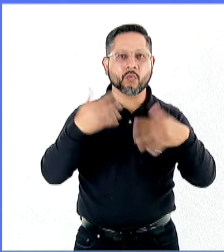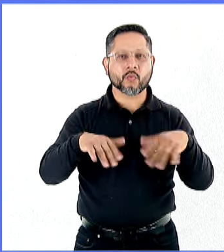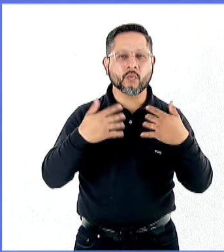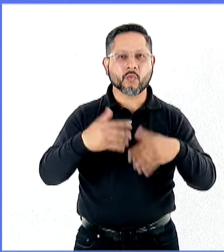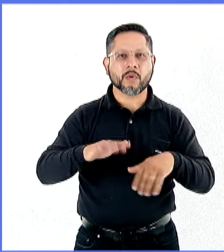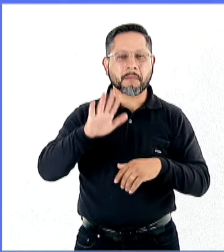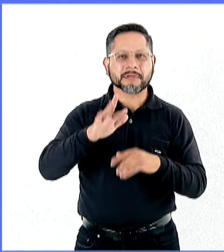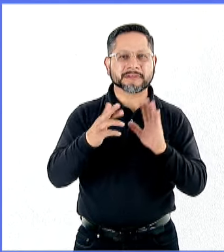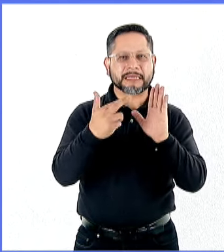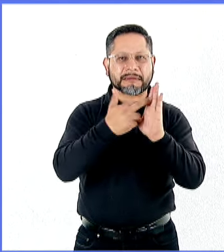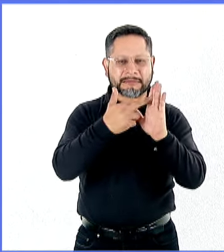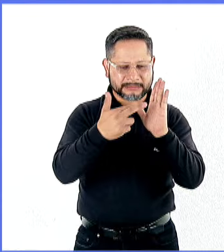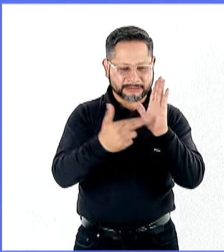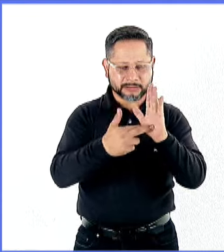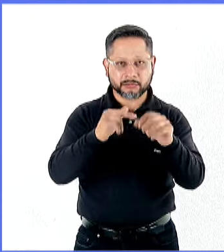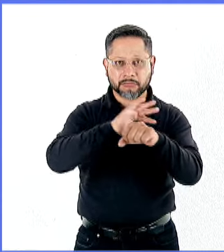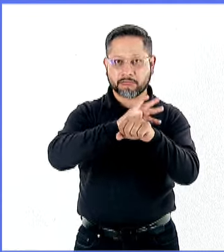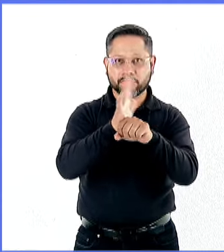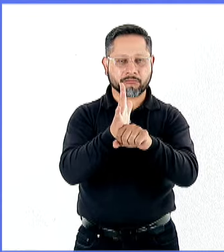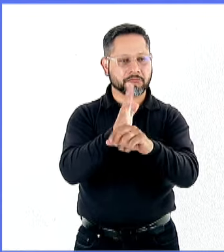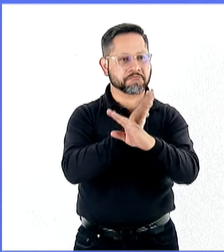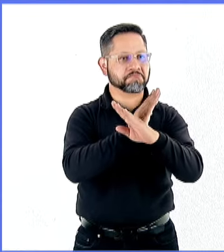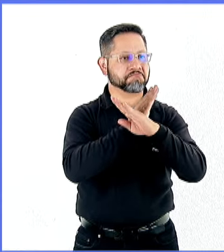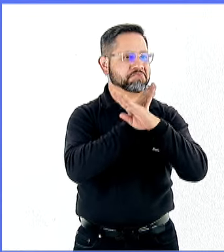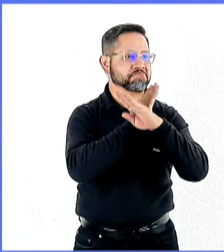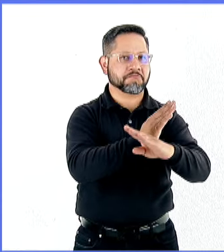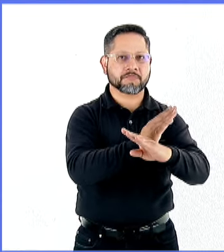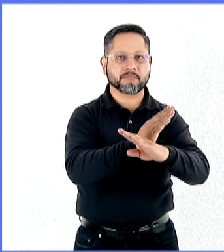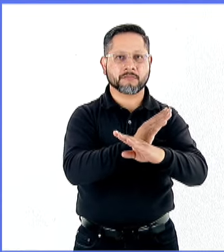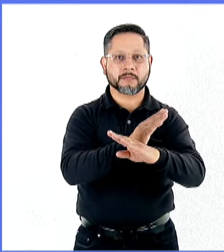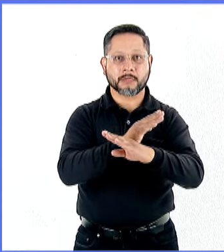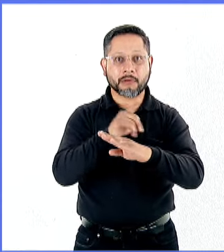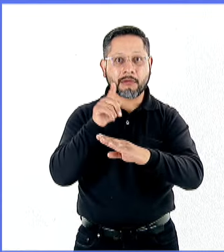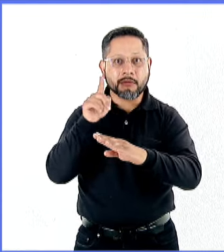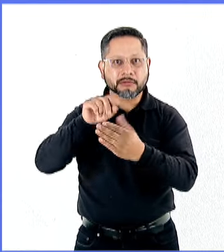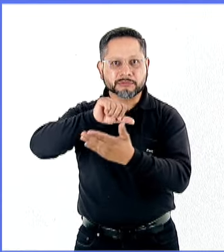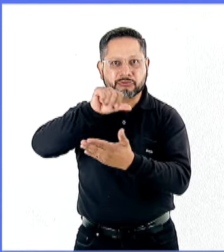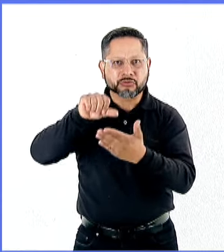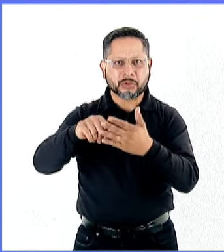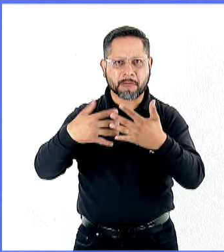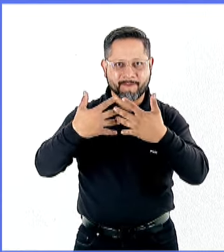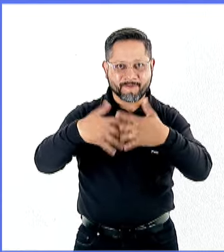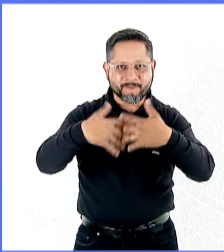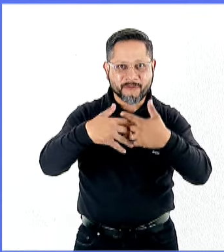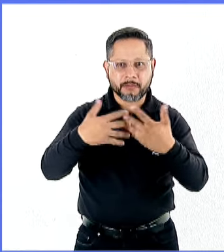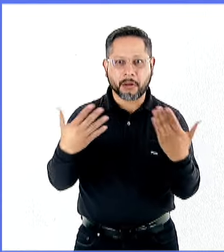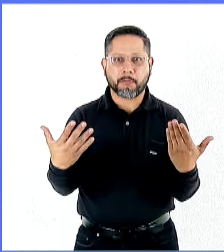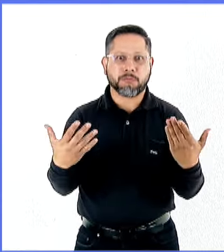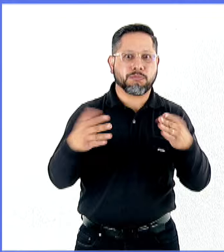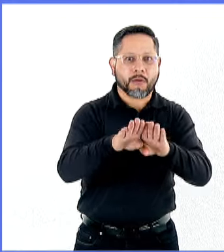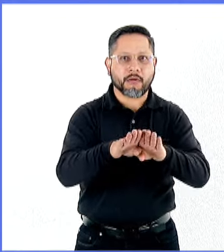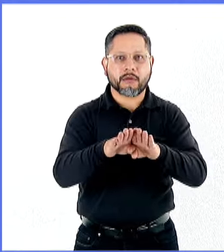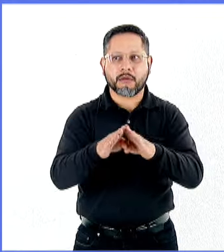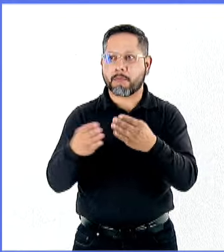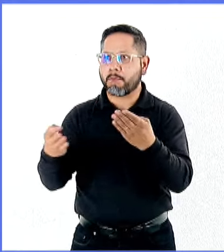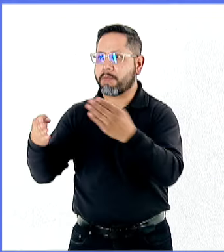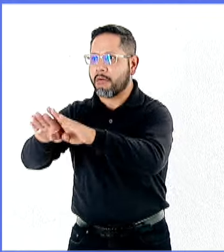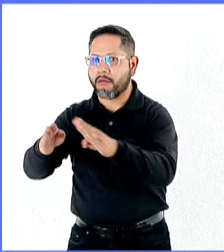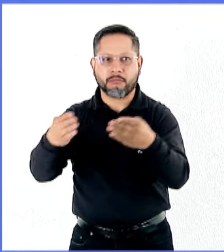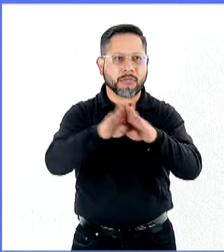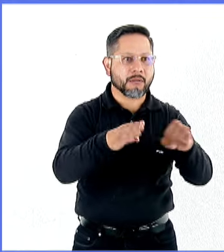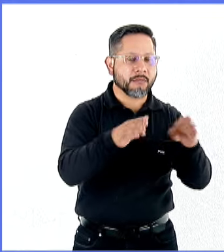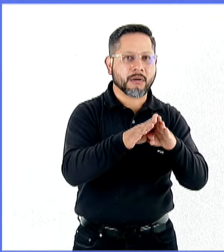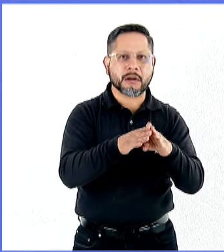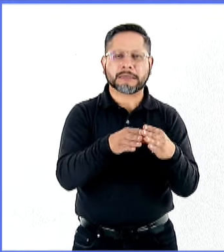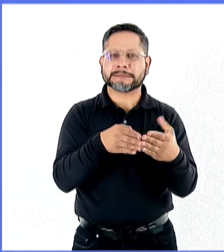tolerancia al COVID. Entonces, cerraron centros de producción por completo y eso provocó cuellos de